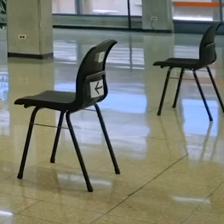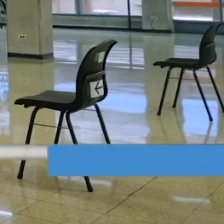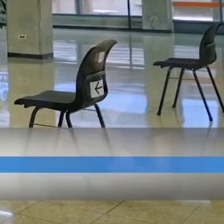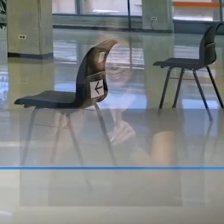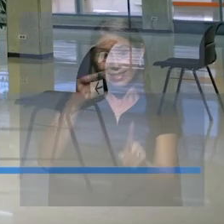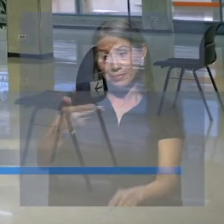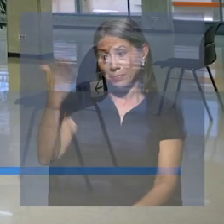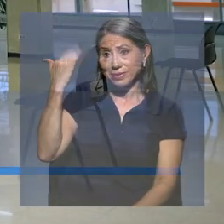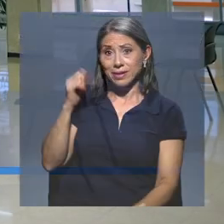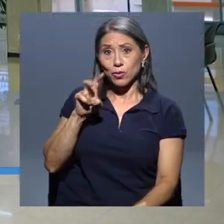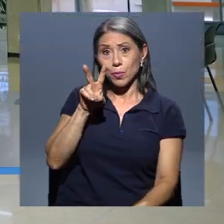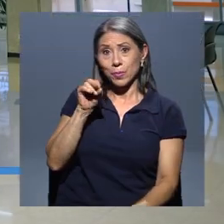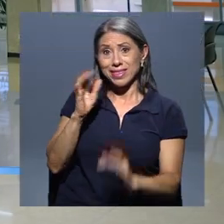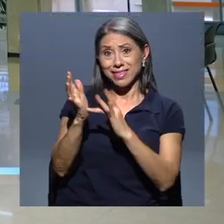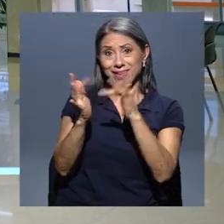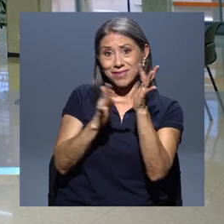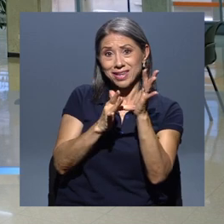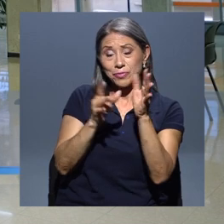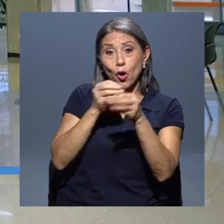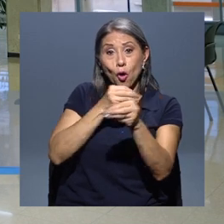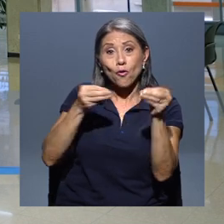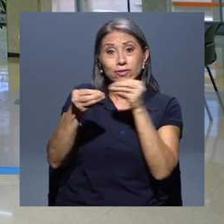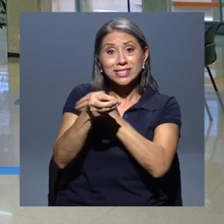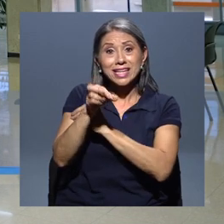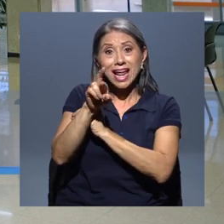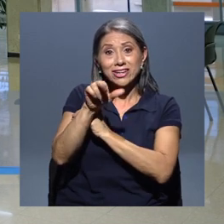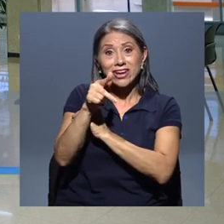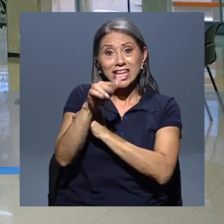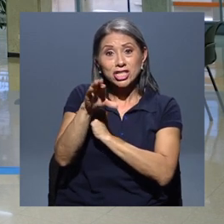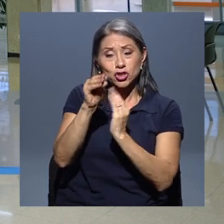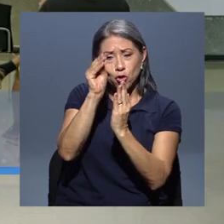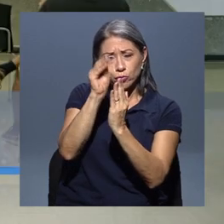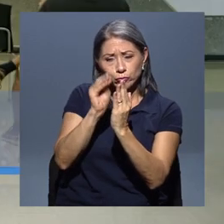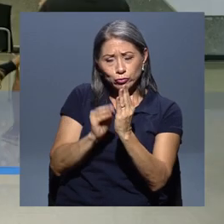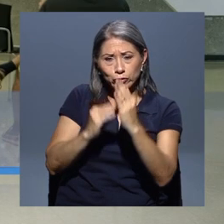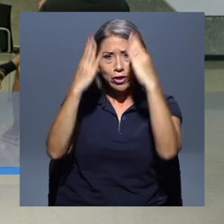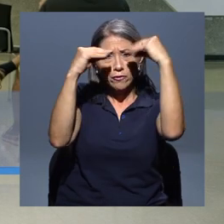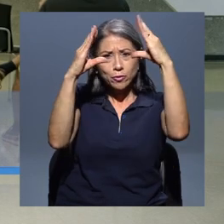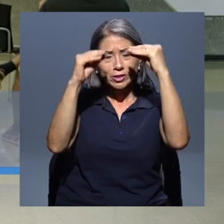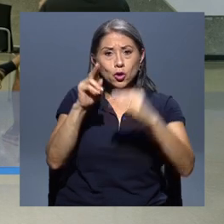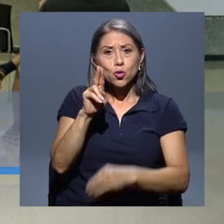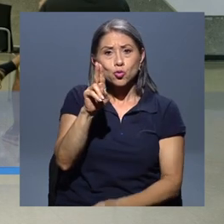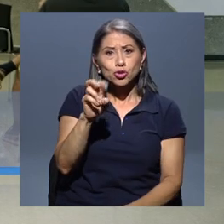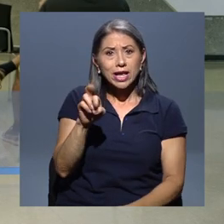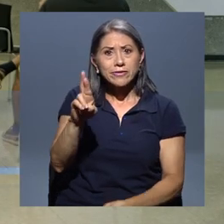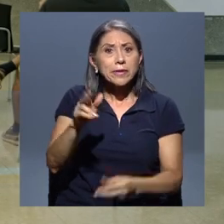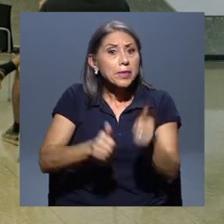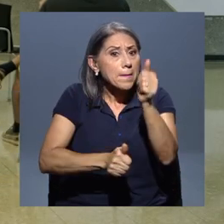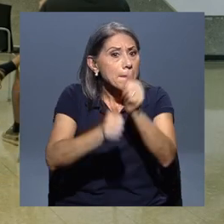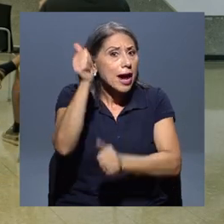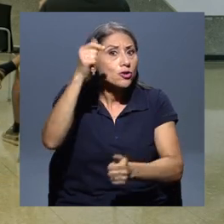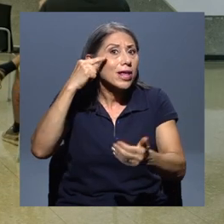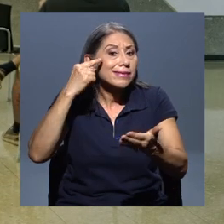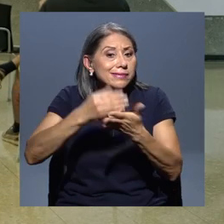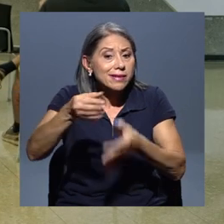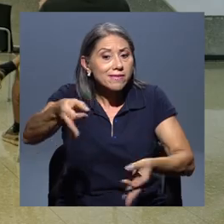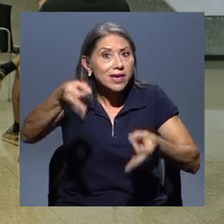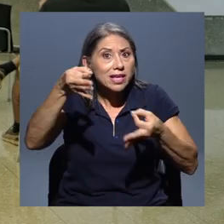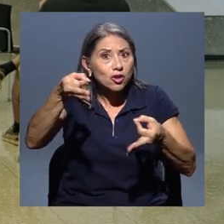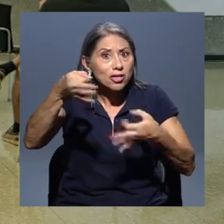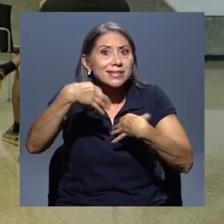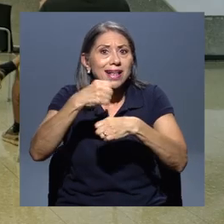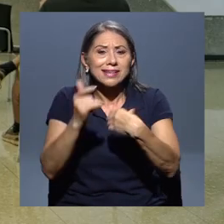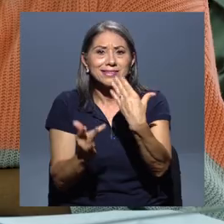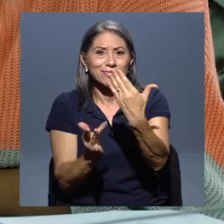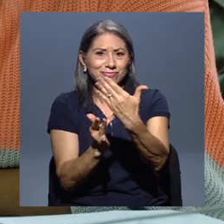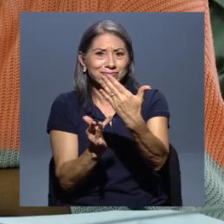Desde el pasado 20 de abril la Oficina de Registro de Información de la UCR empezó a emitir la mayoría de las certificaciones estudiantiles en formato